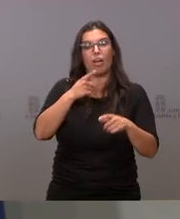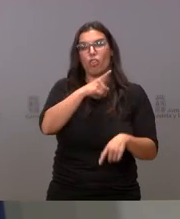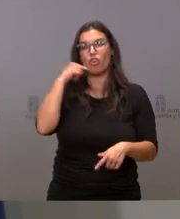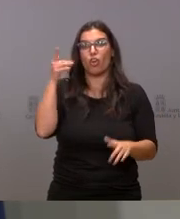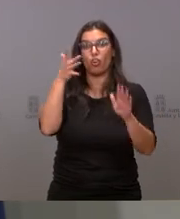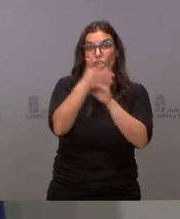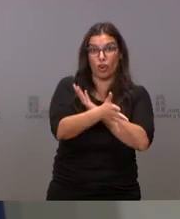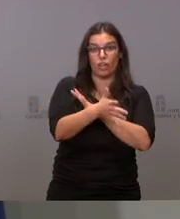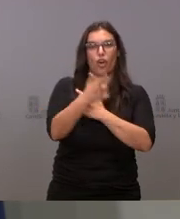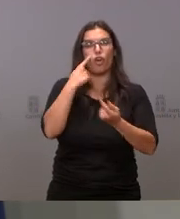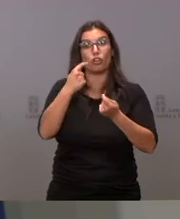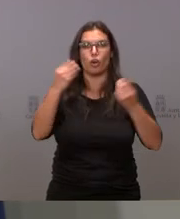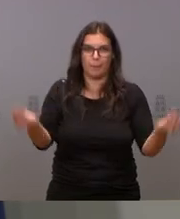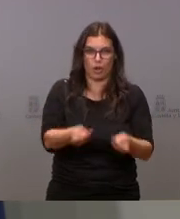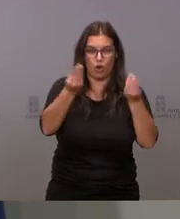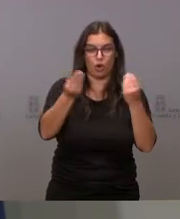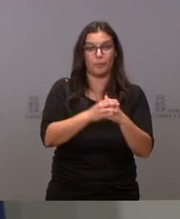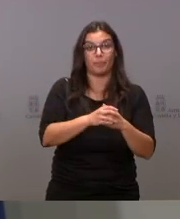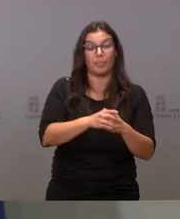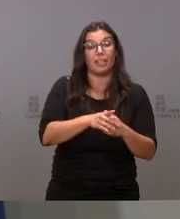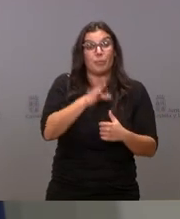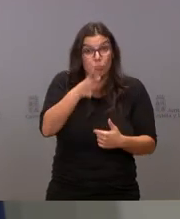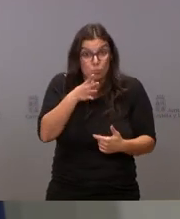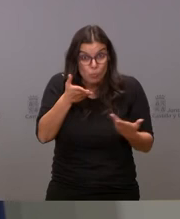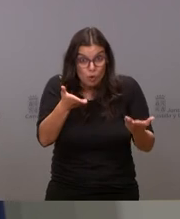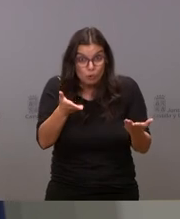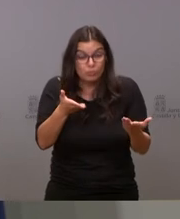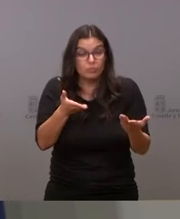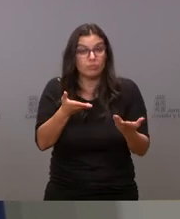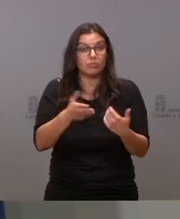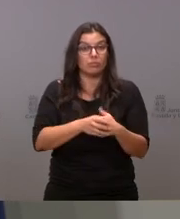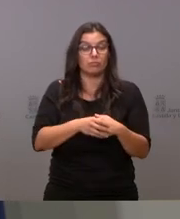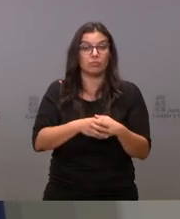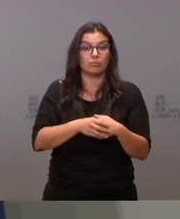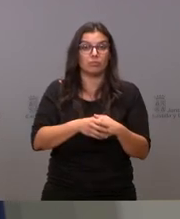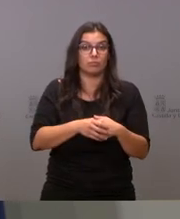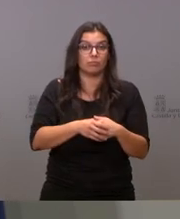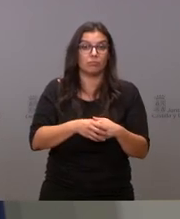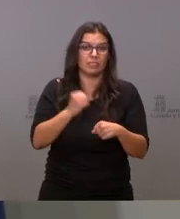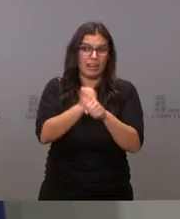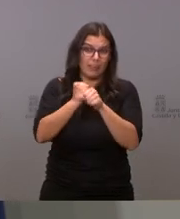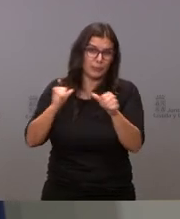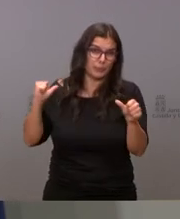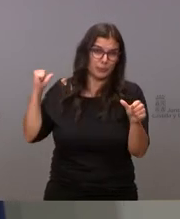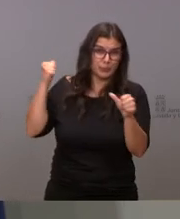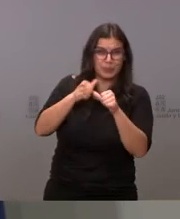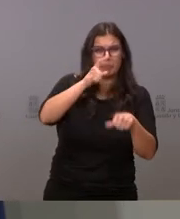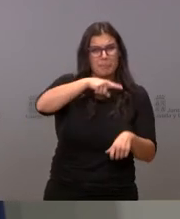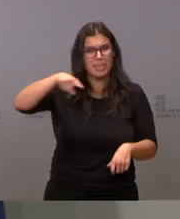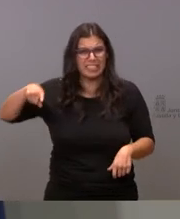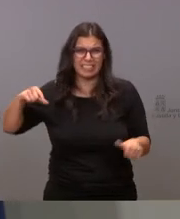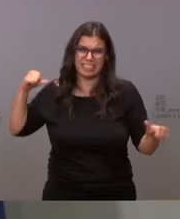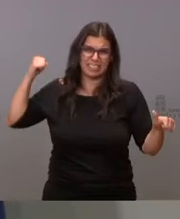en nuestros pacientes y por esa razón llevamos trabajando meses y meses